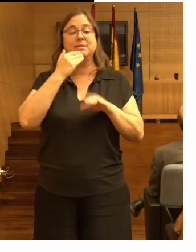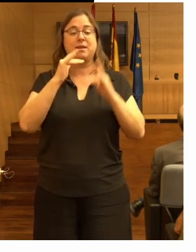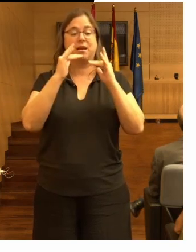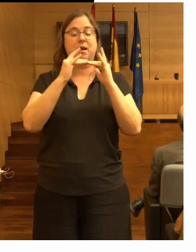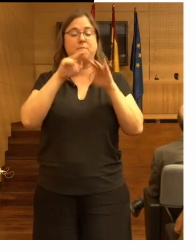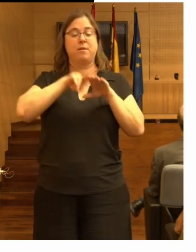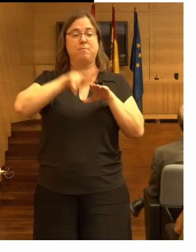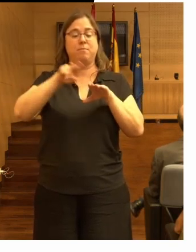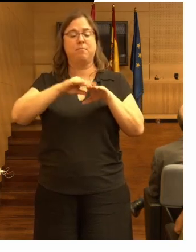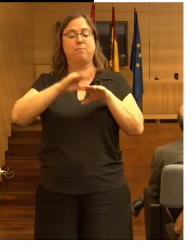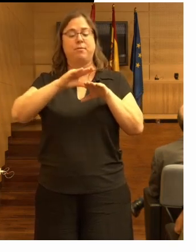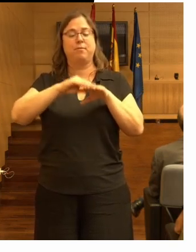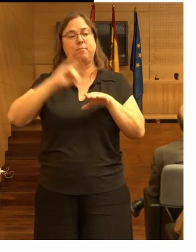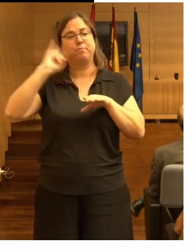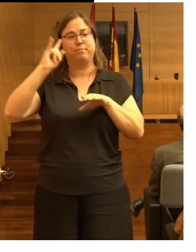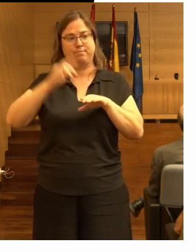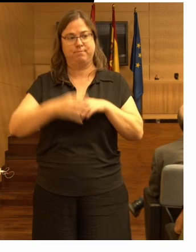levanta